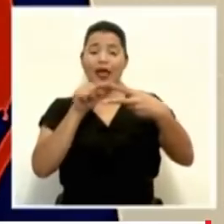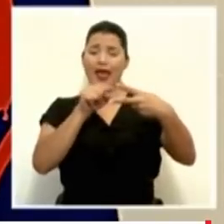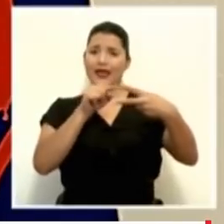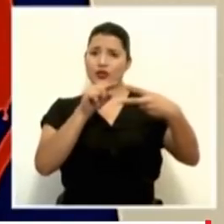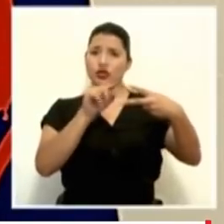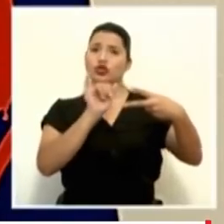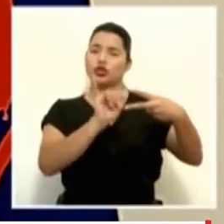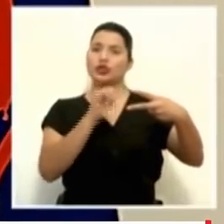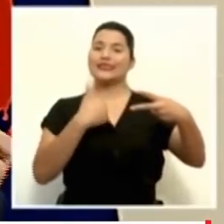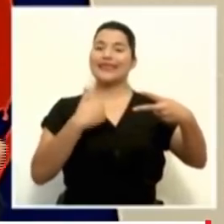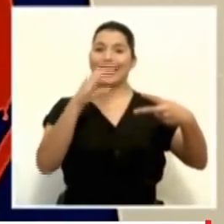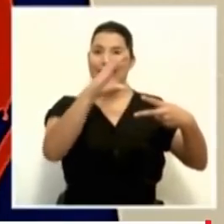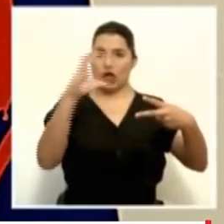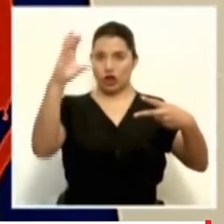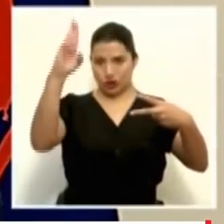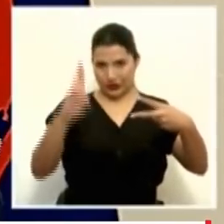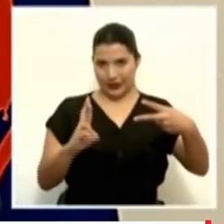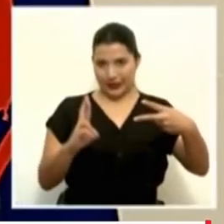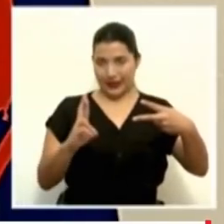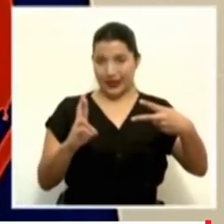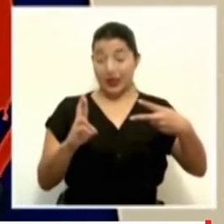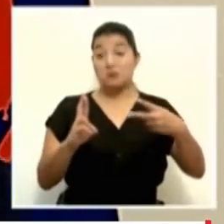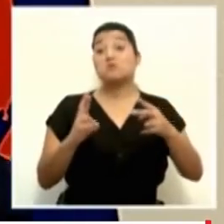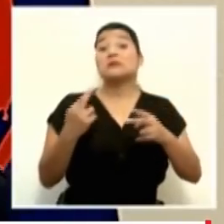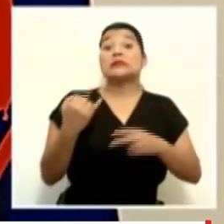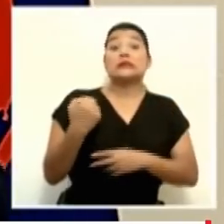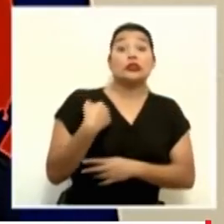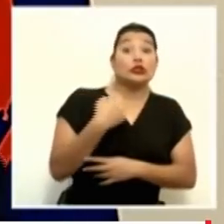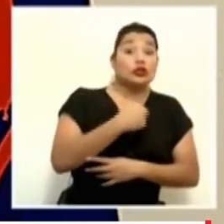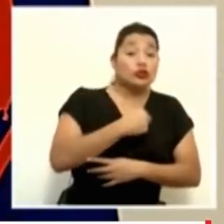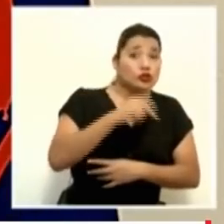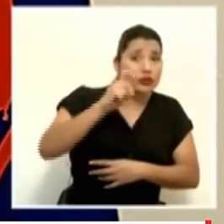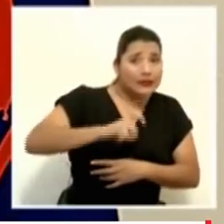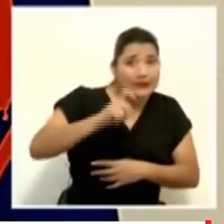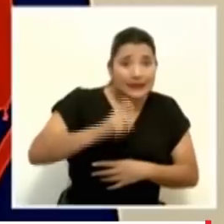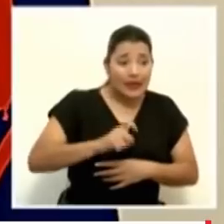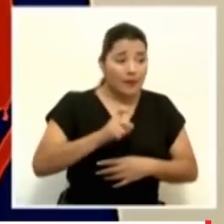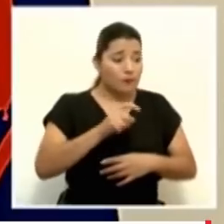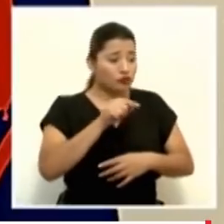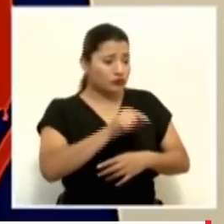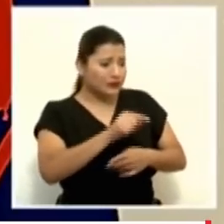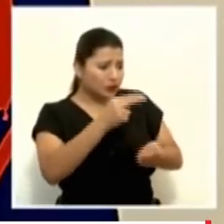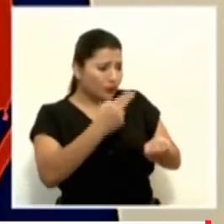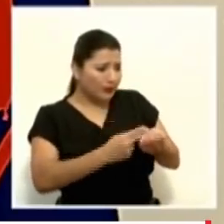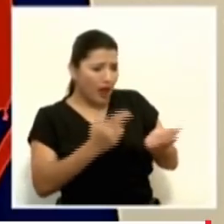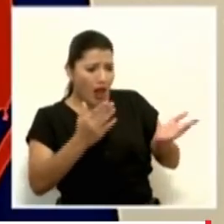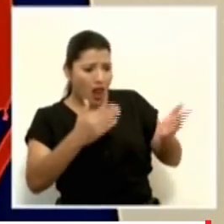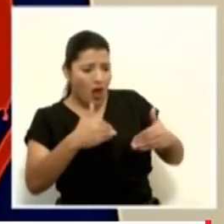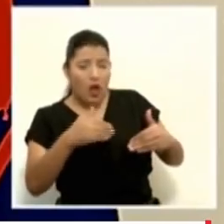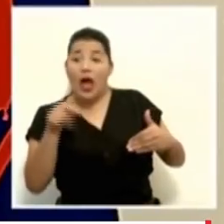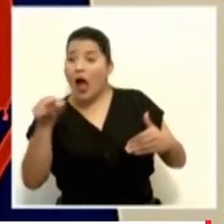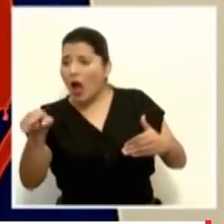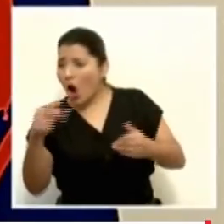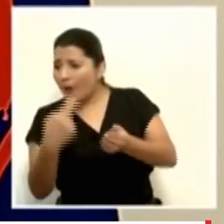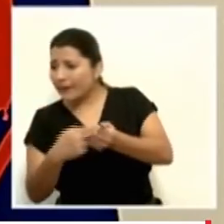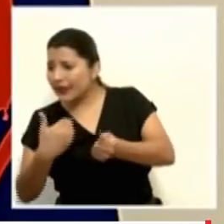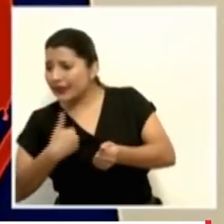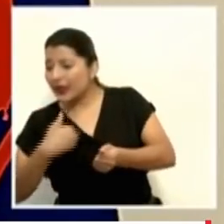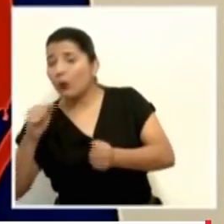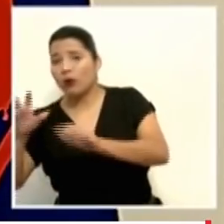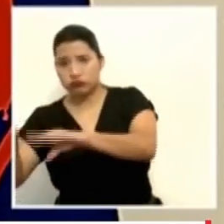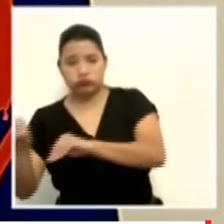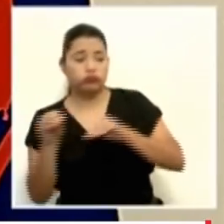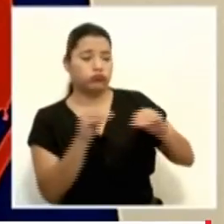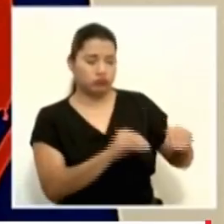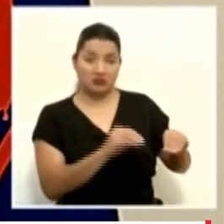prestado algunos de estos de otros hospitales para concentrarlos en donde más se necesitan en la medida que se necesiten.